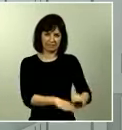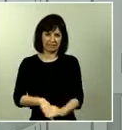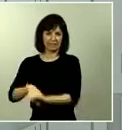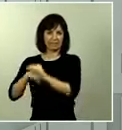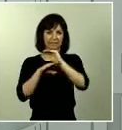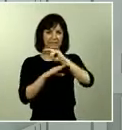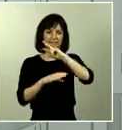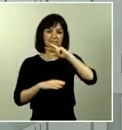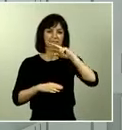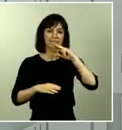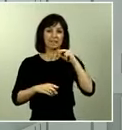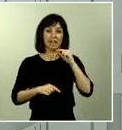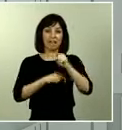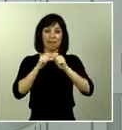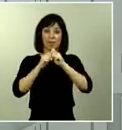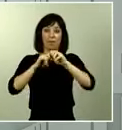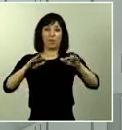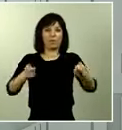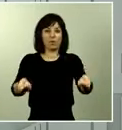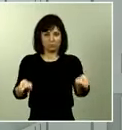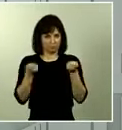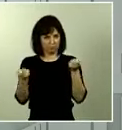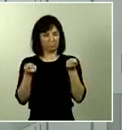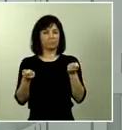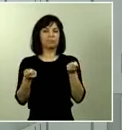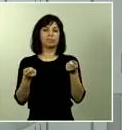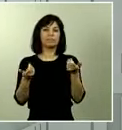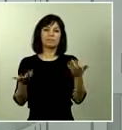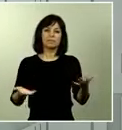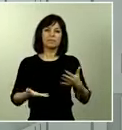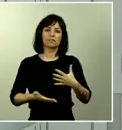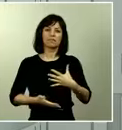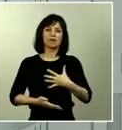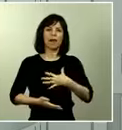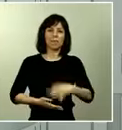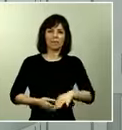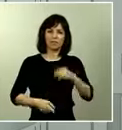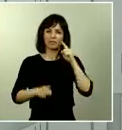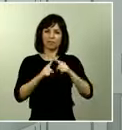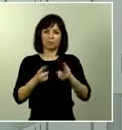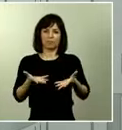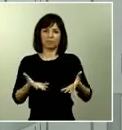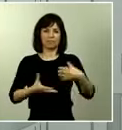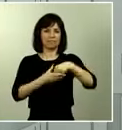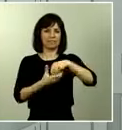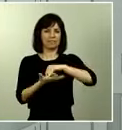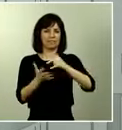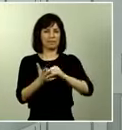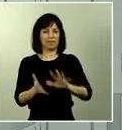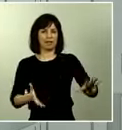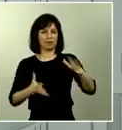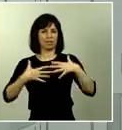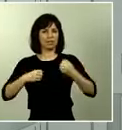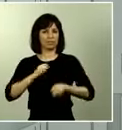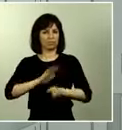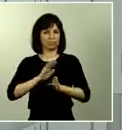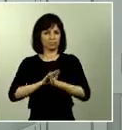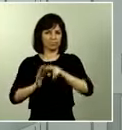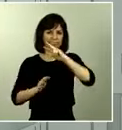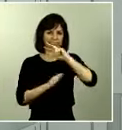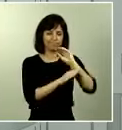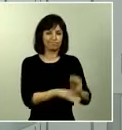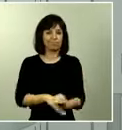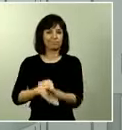enfermedad y preservar también las capacidades asistenciales del Sistema Nacional de Salud. Por ello, muy importante